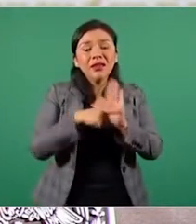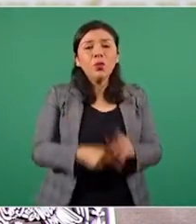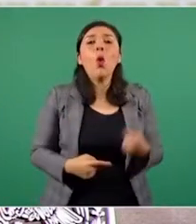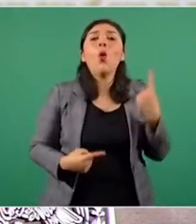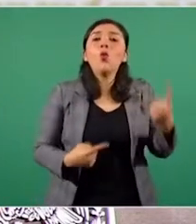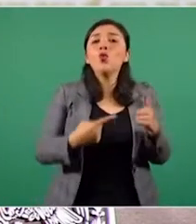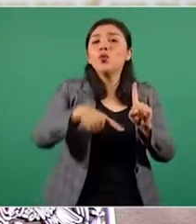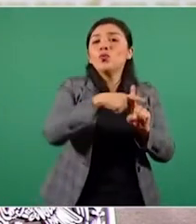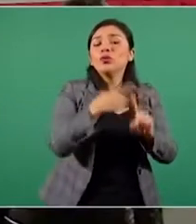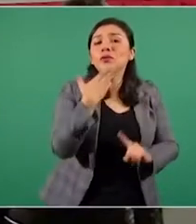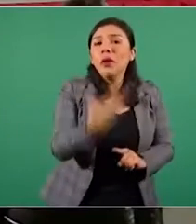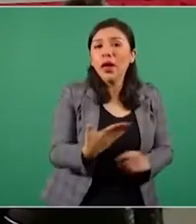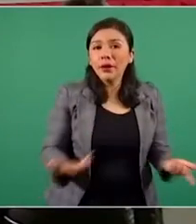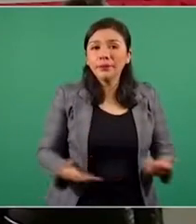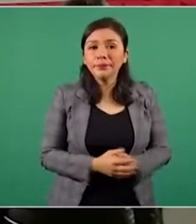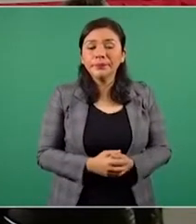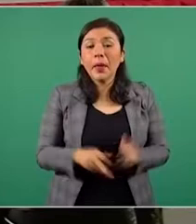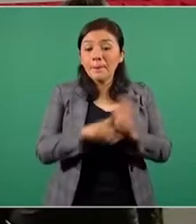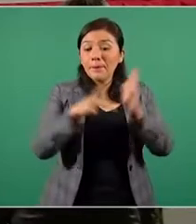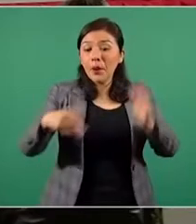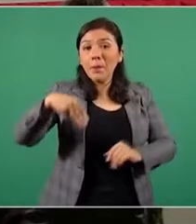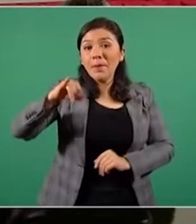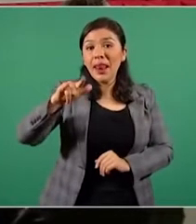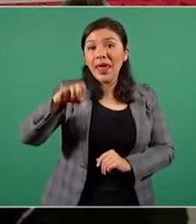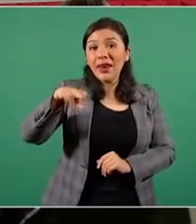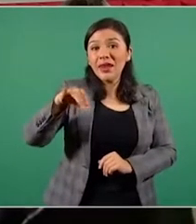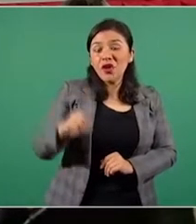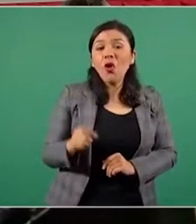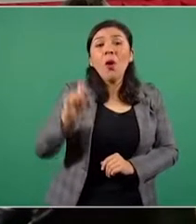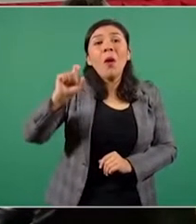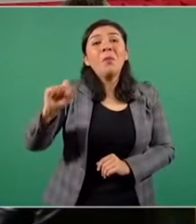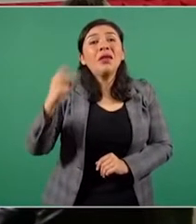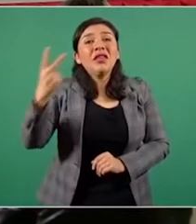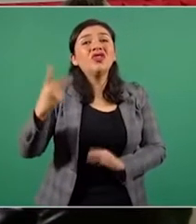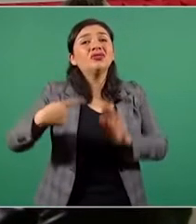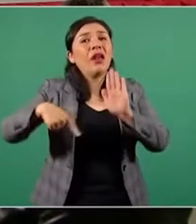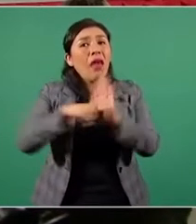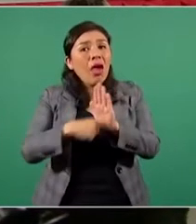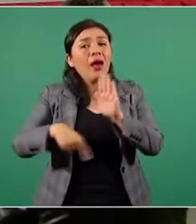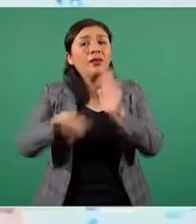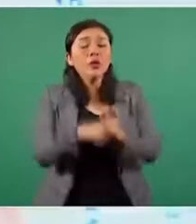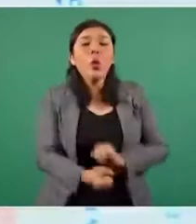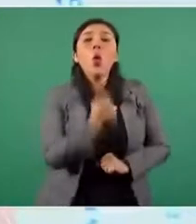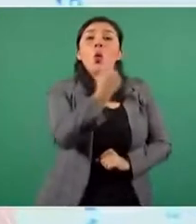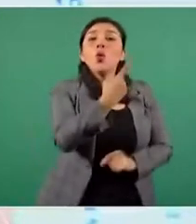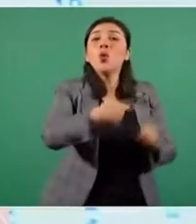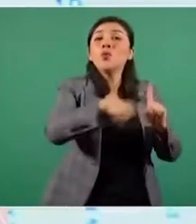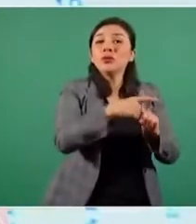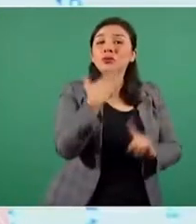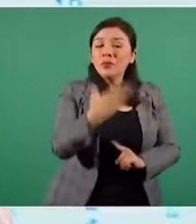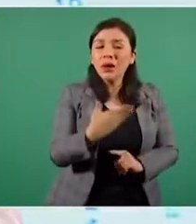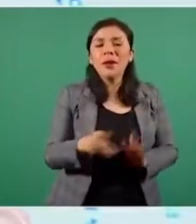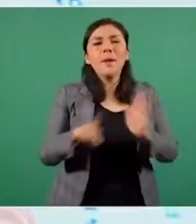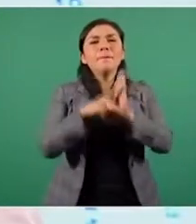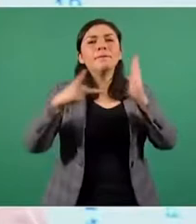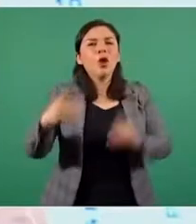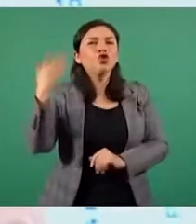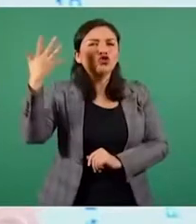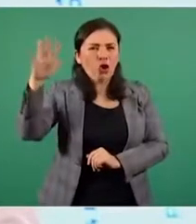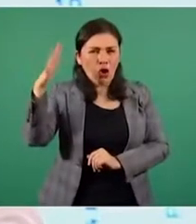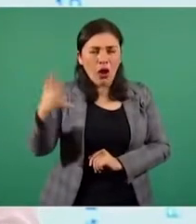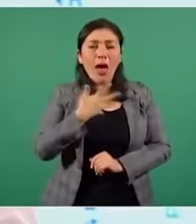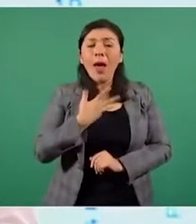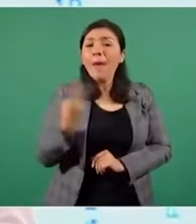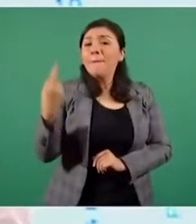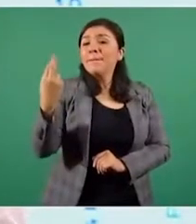una positiva. Milenio Diario, 22 negativas y una positiva. El Sol de México, 25